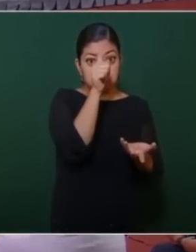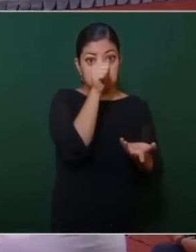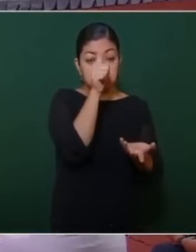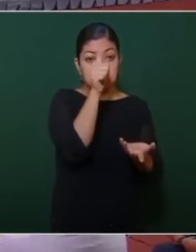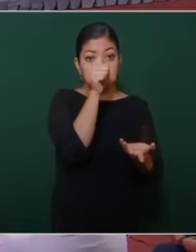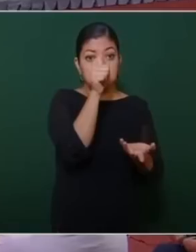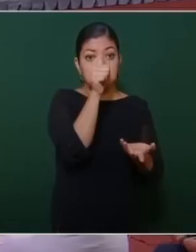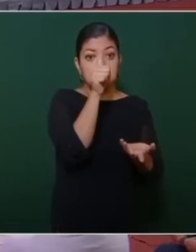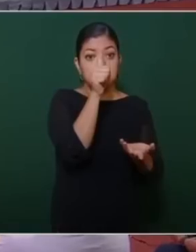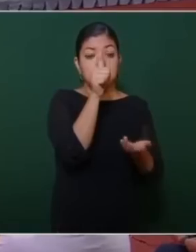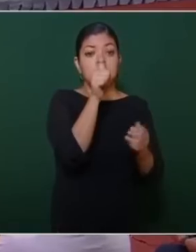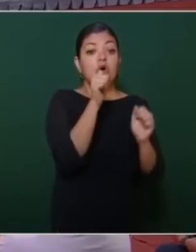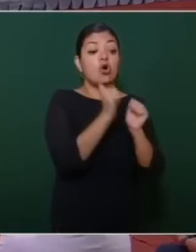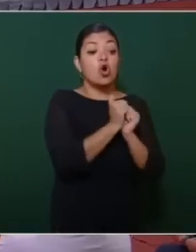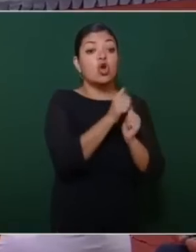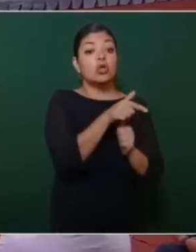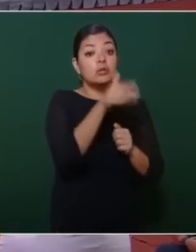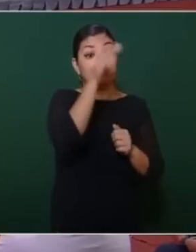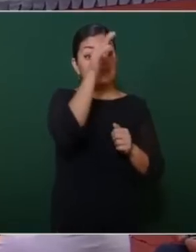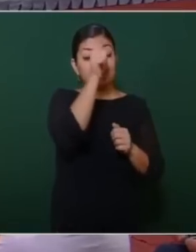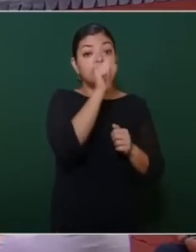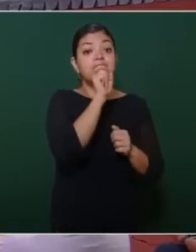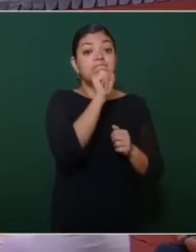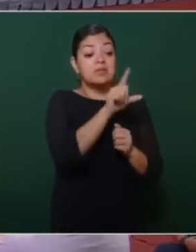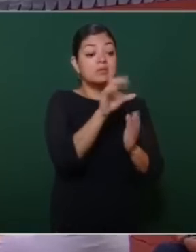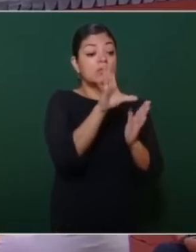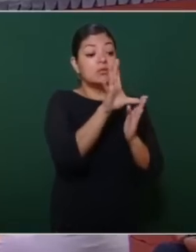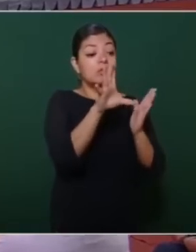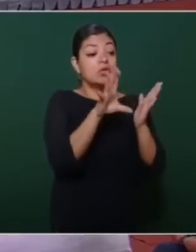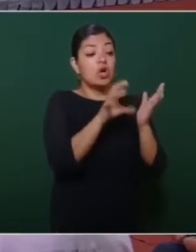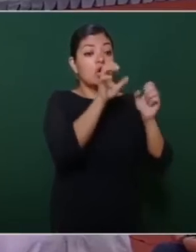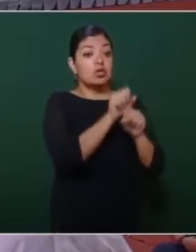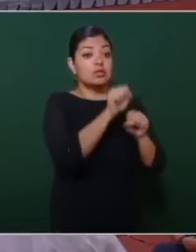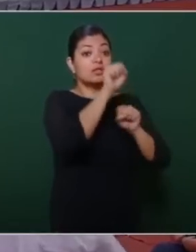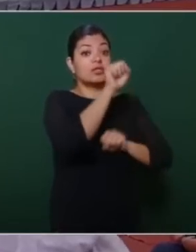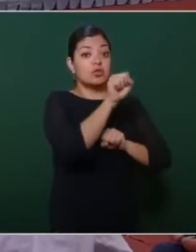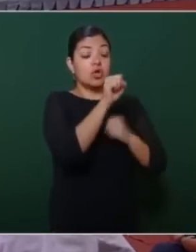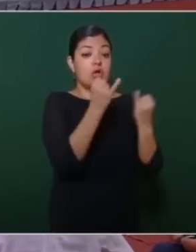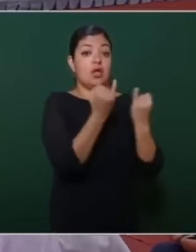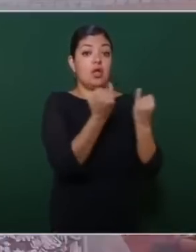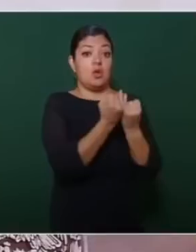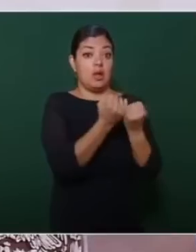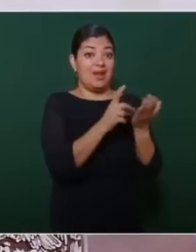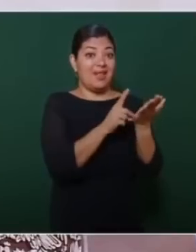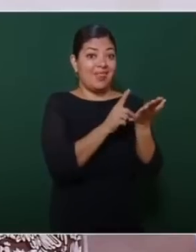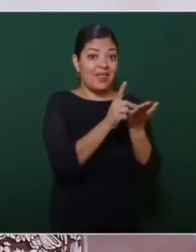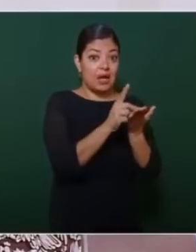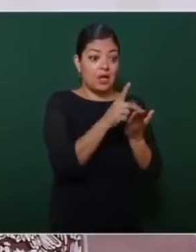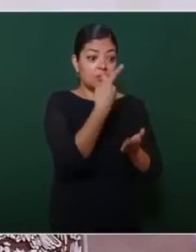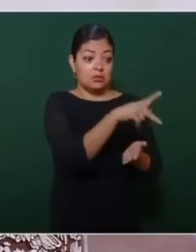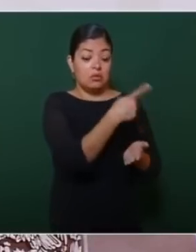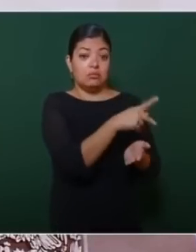sus respectivas constituciones y derecho interno en pleno